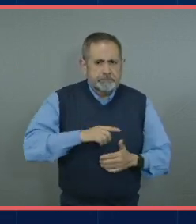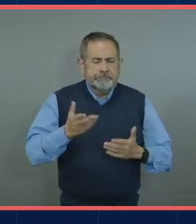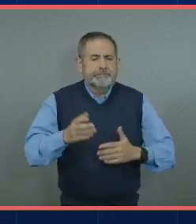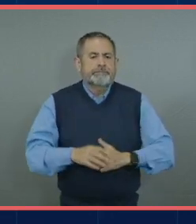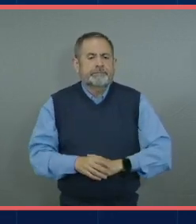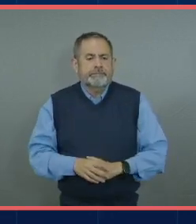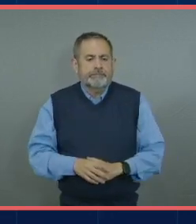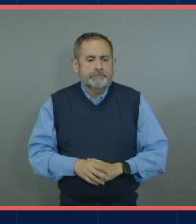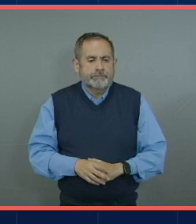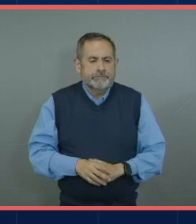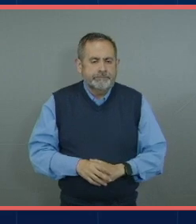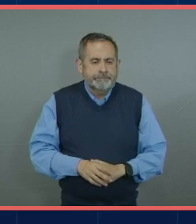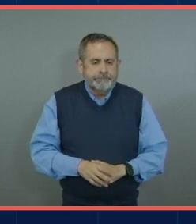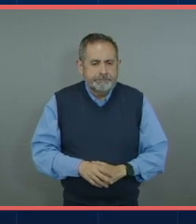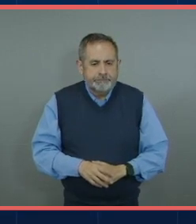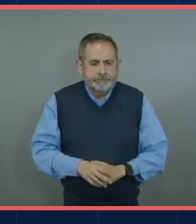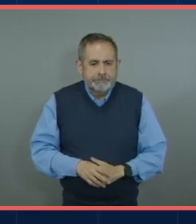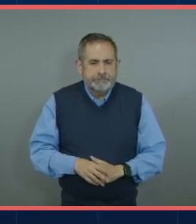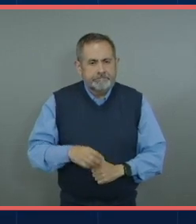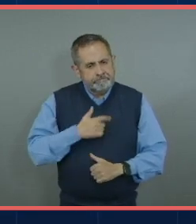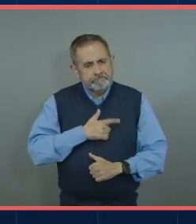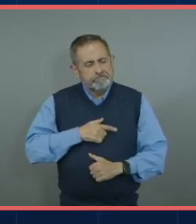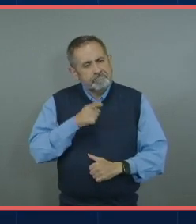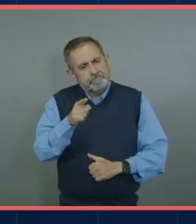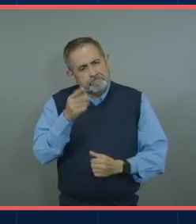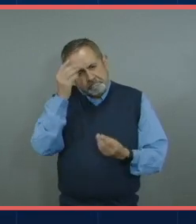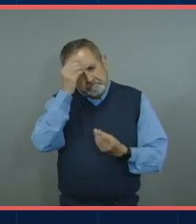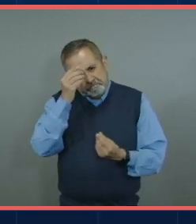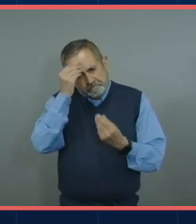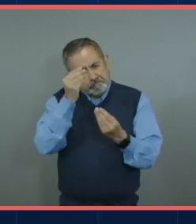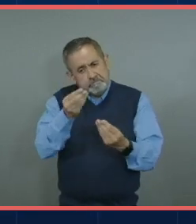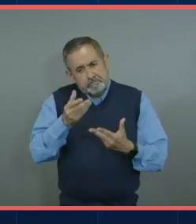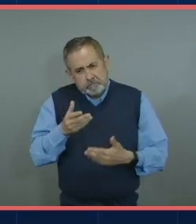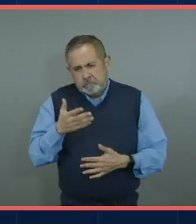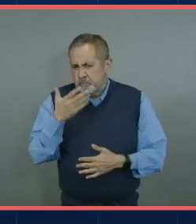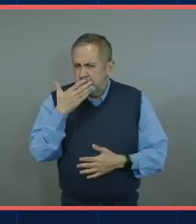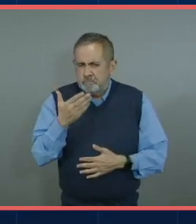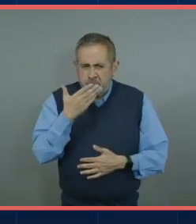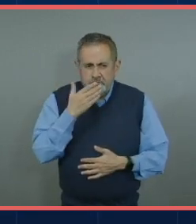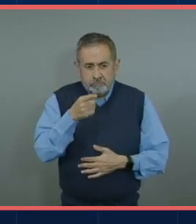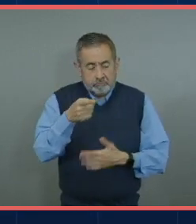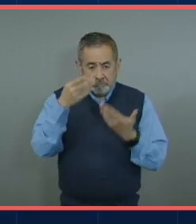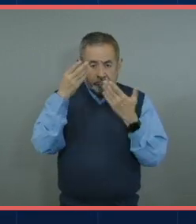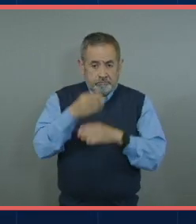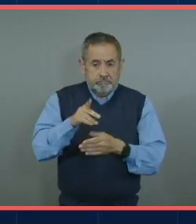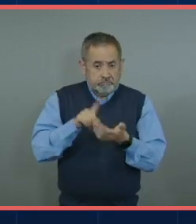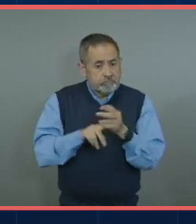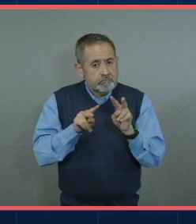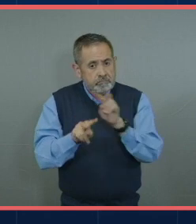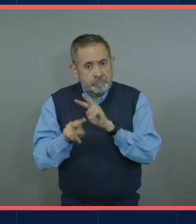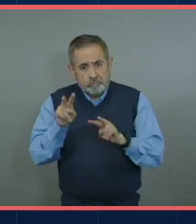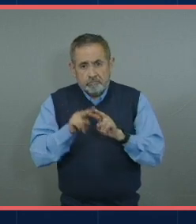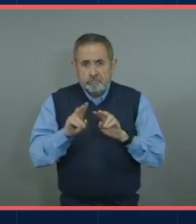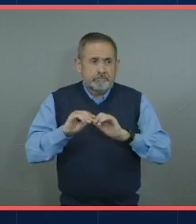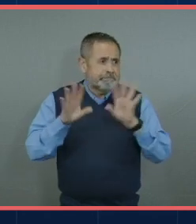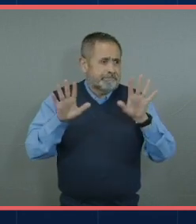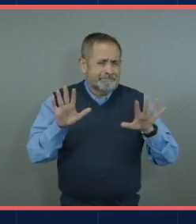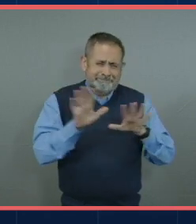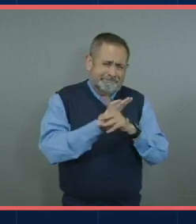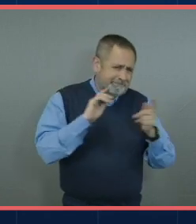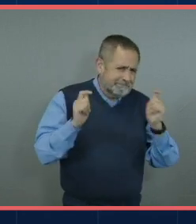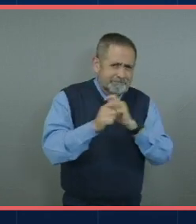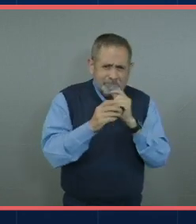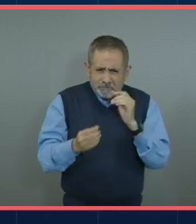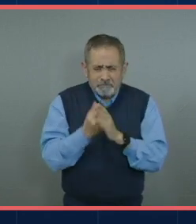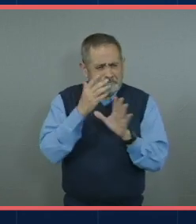me da muchísimo gusto escuchar estas reflexiones Mónica yo creo que sin duda te ha tocado ver un banco pues muy transformado muy nuevo muy